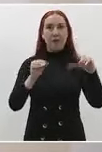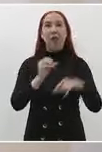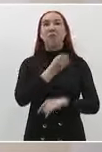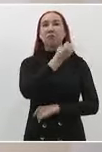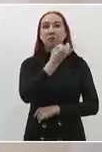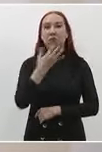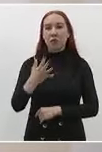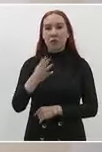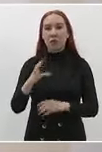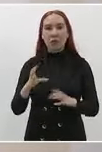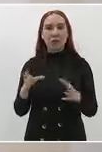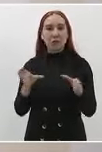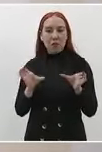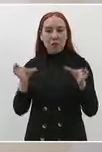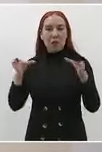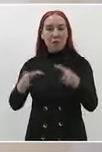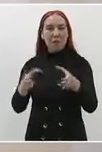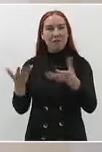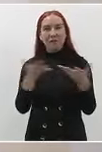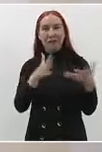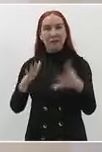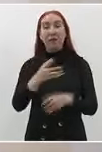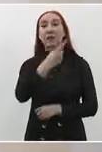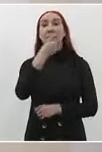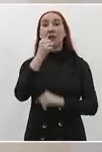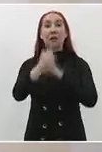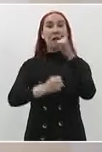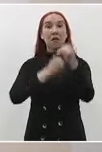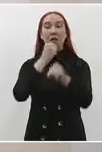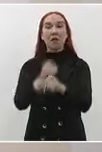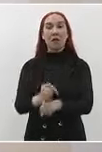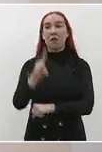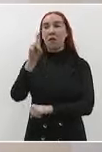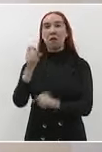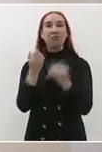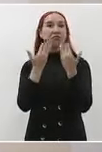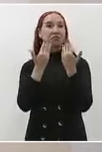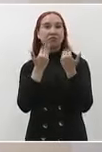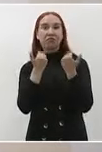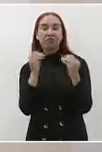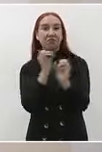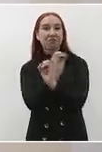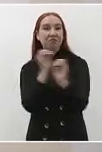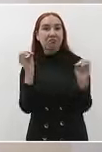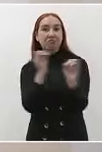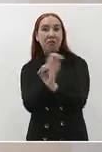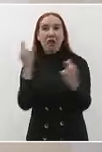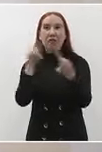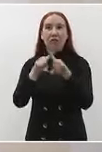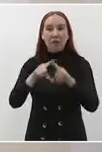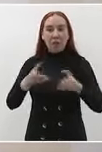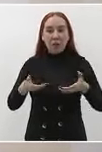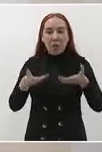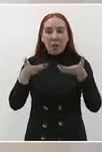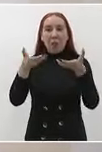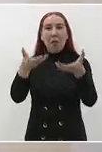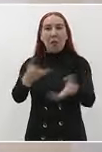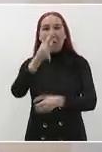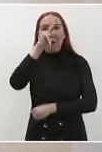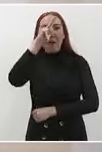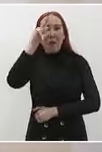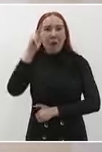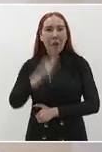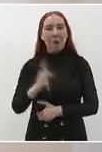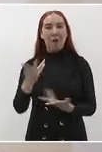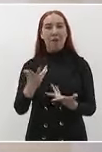tenían más de 100 años sin agua. Había caminos devorados por la maleza que familias de